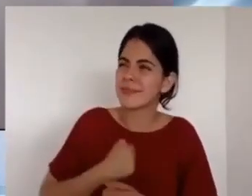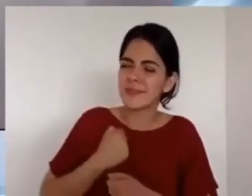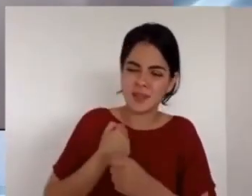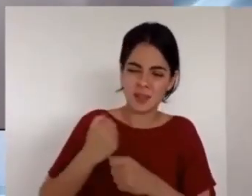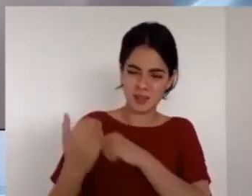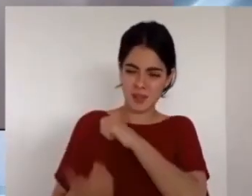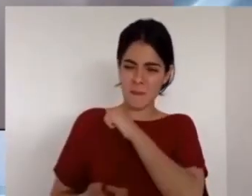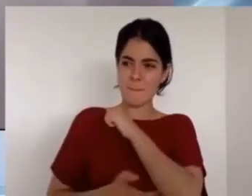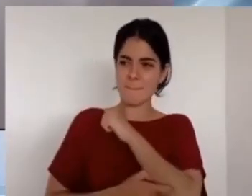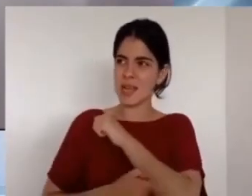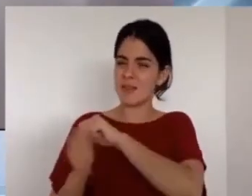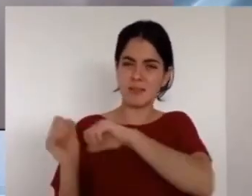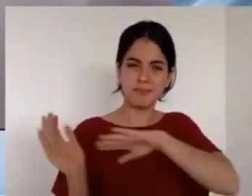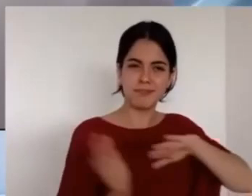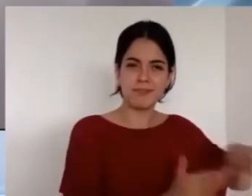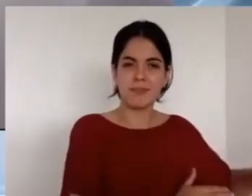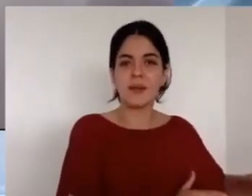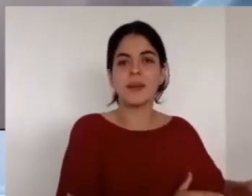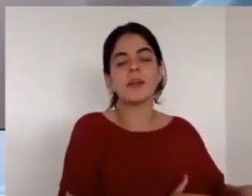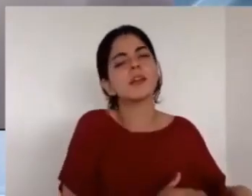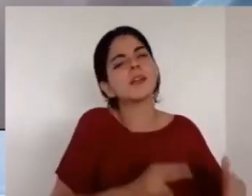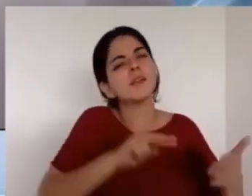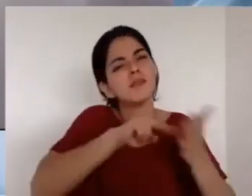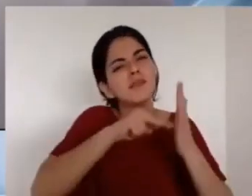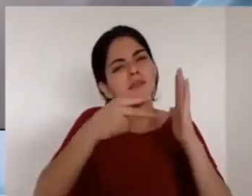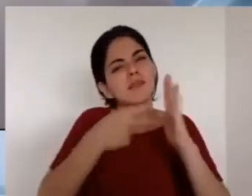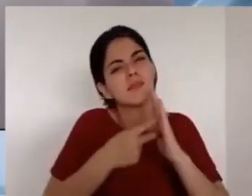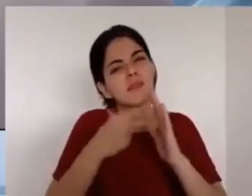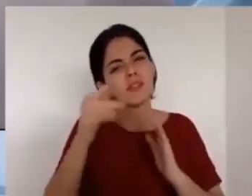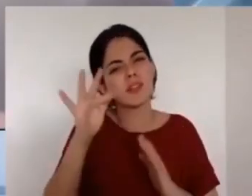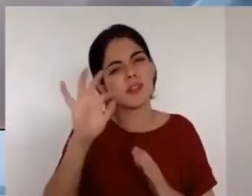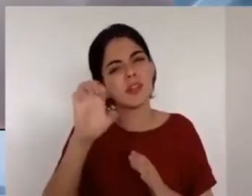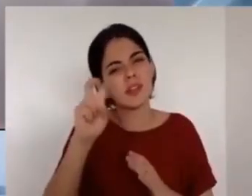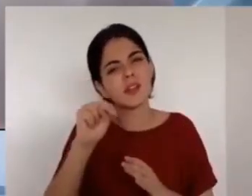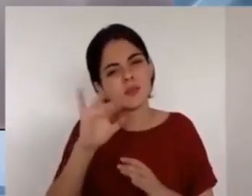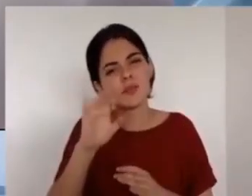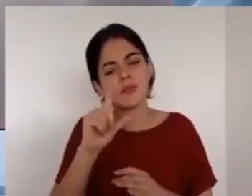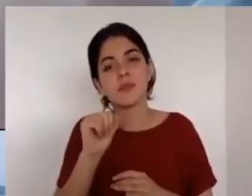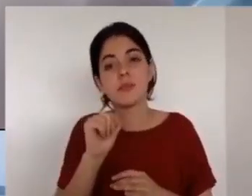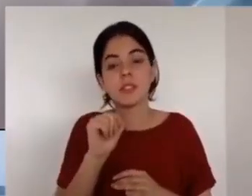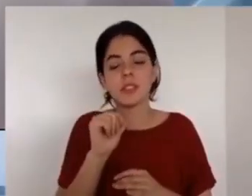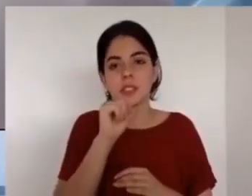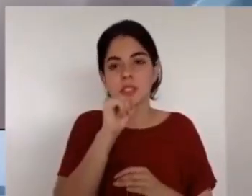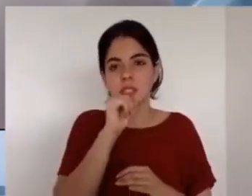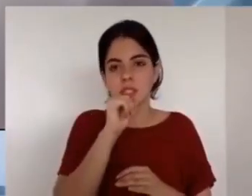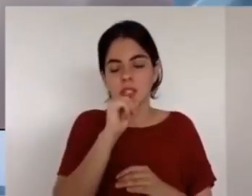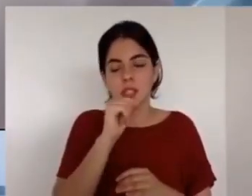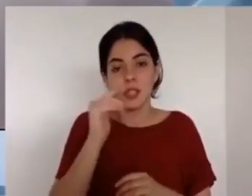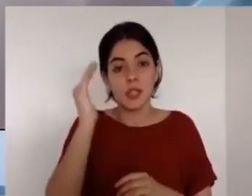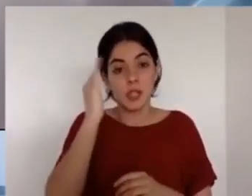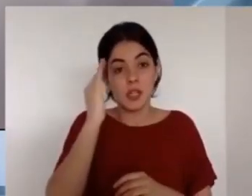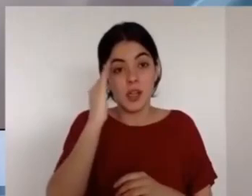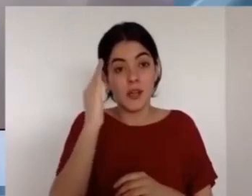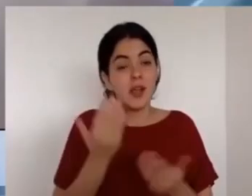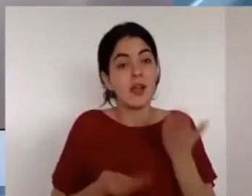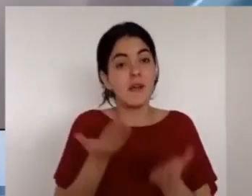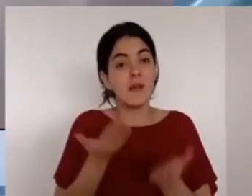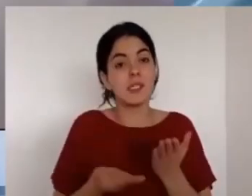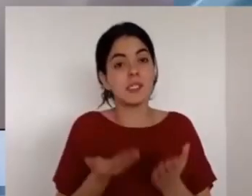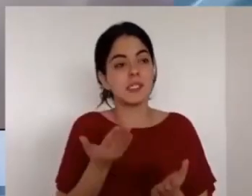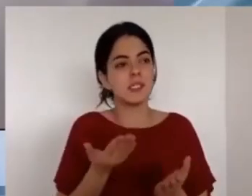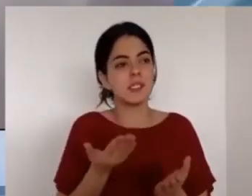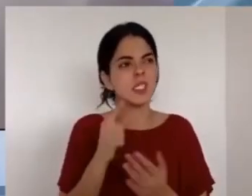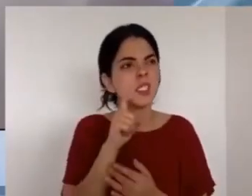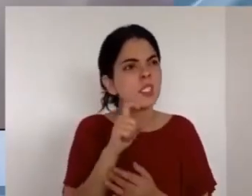Otras cosas pensamos. Pero mira lo que dice el texto bíblico. Y que nos explica